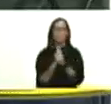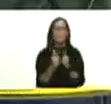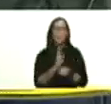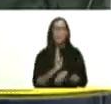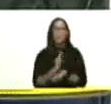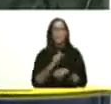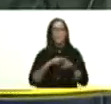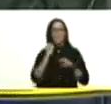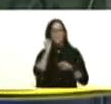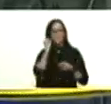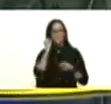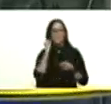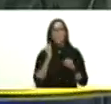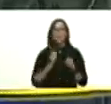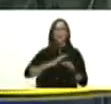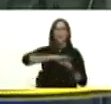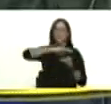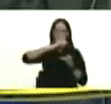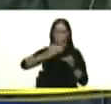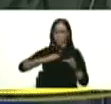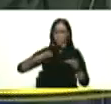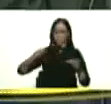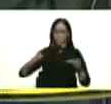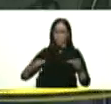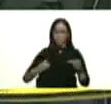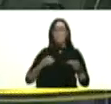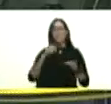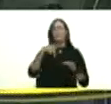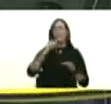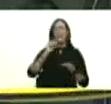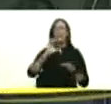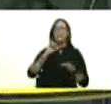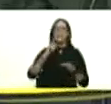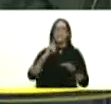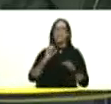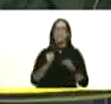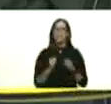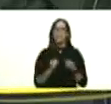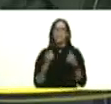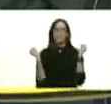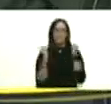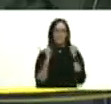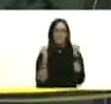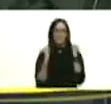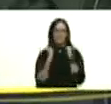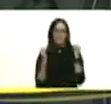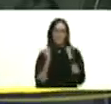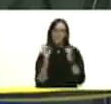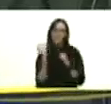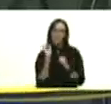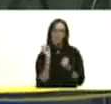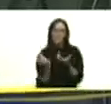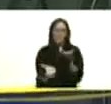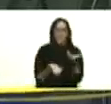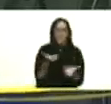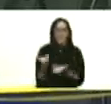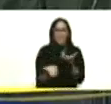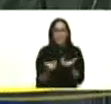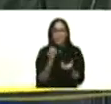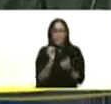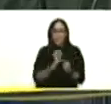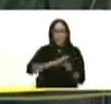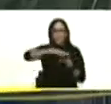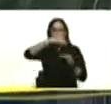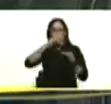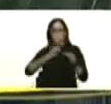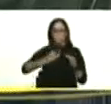el océano pacífico tratando de compensar ese enfriamiento o ese calentamiento o los océanos y la